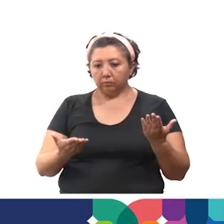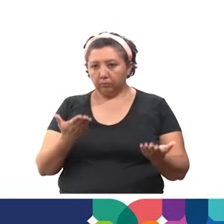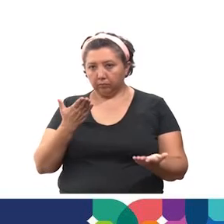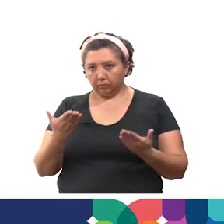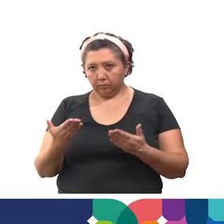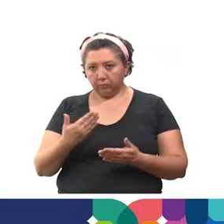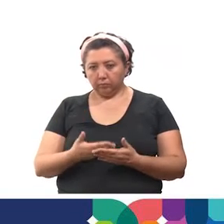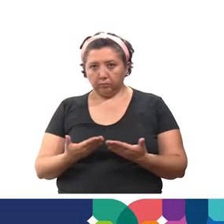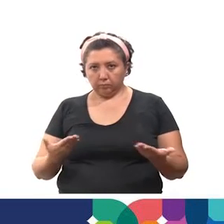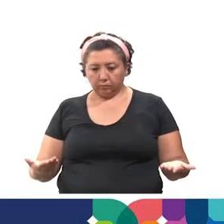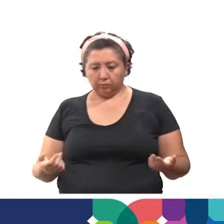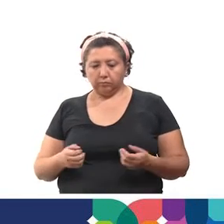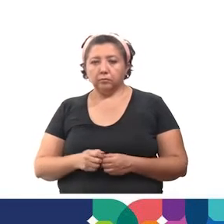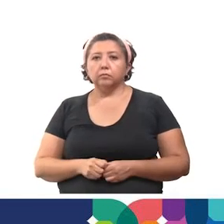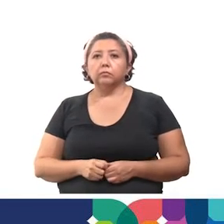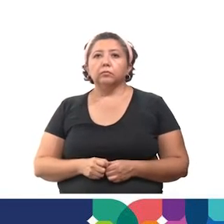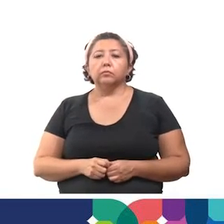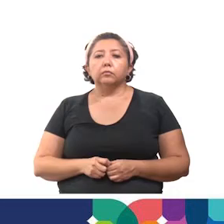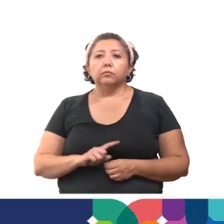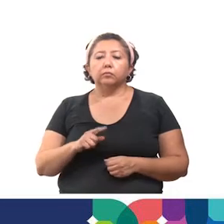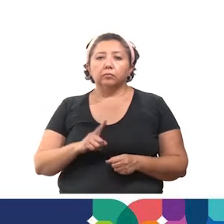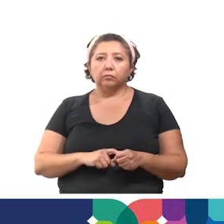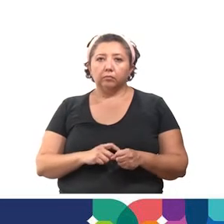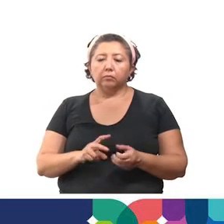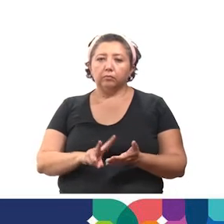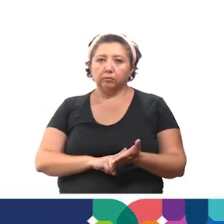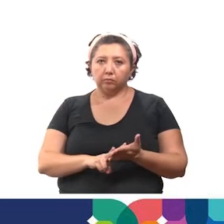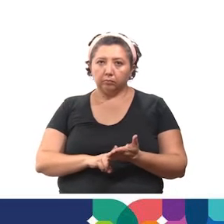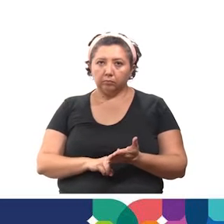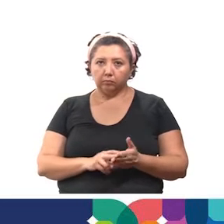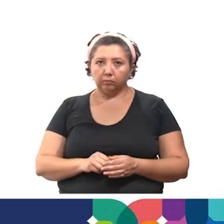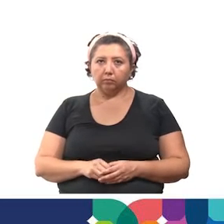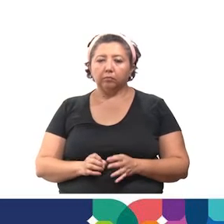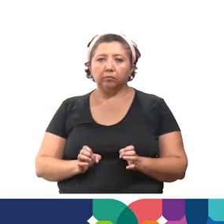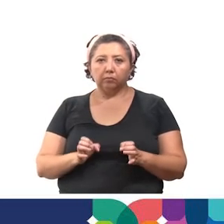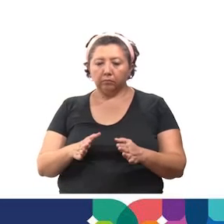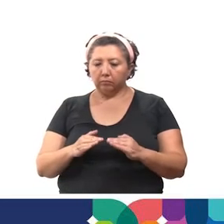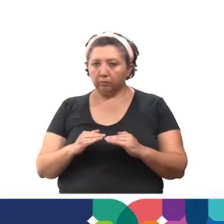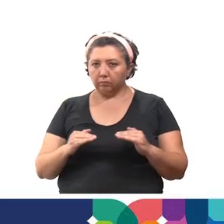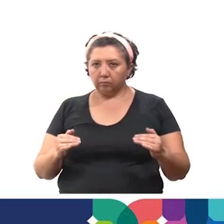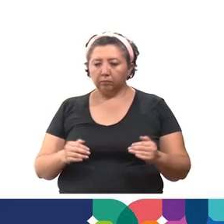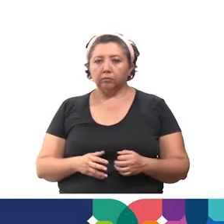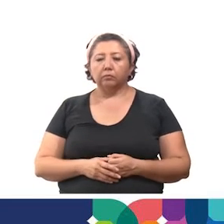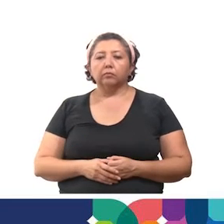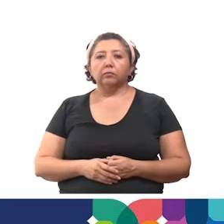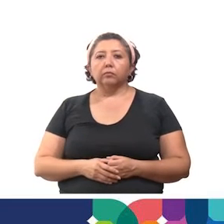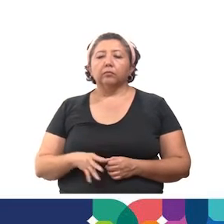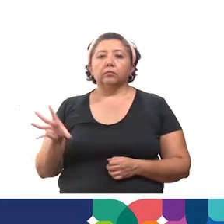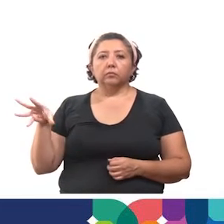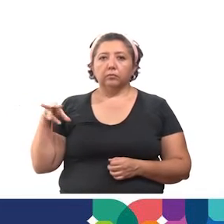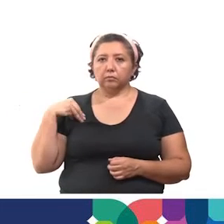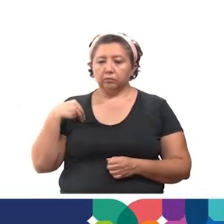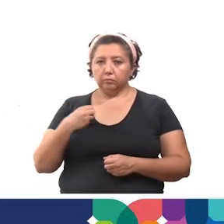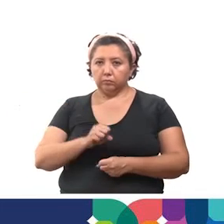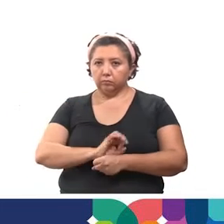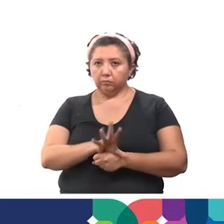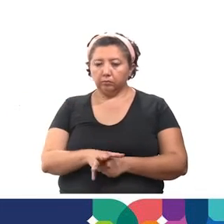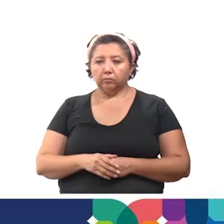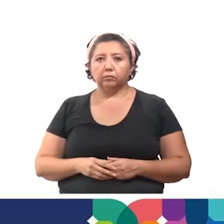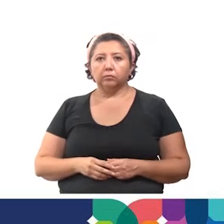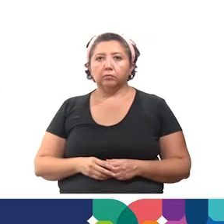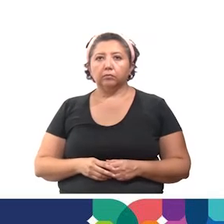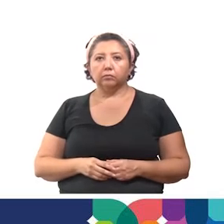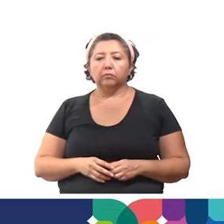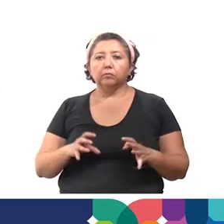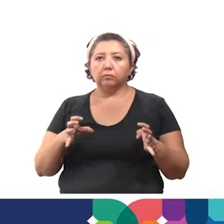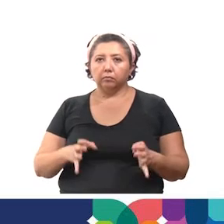semana con respecto a la semana anterior está en color verde y estable. El ritmo de contagiosidad del coronavirus